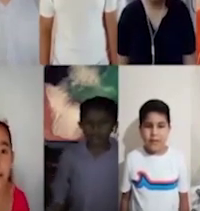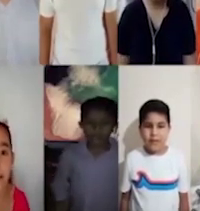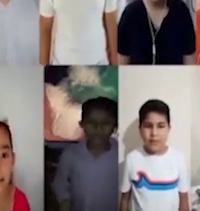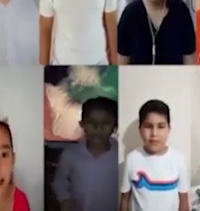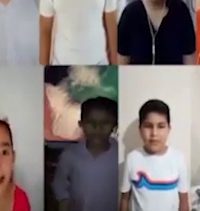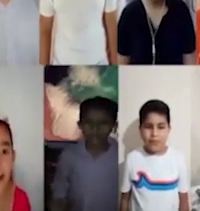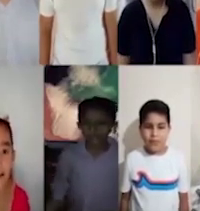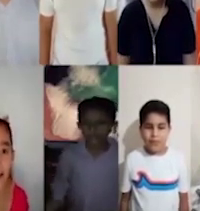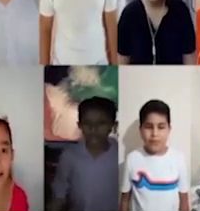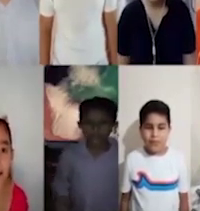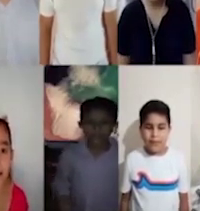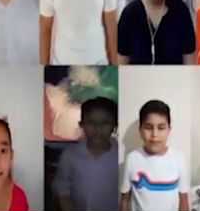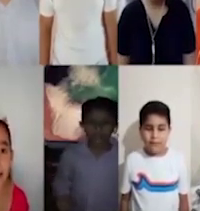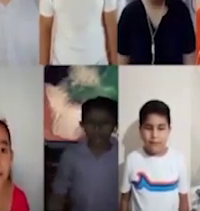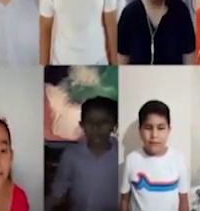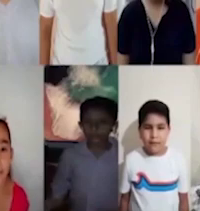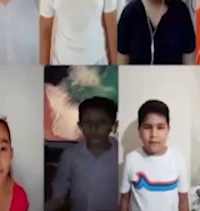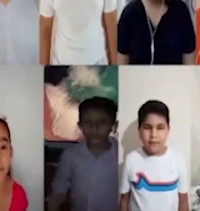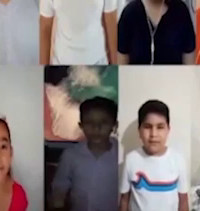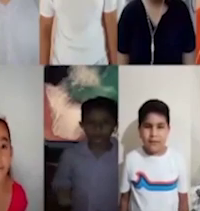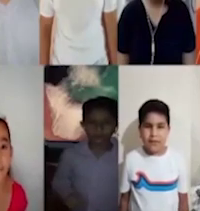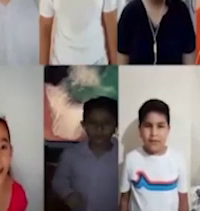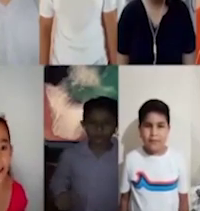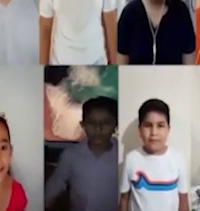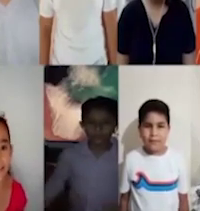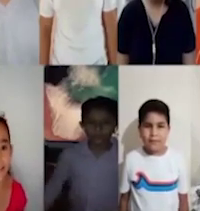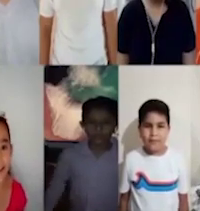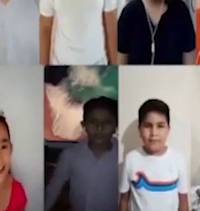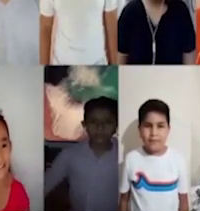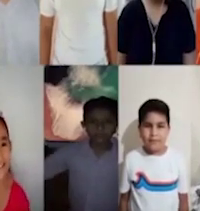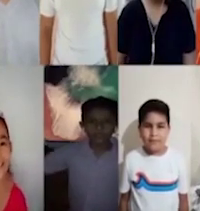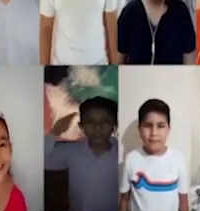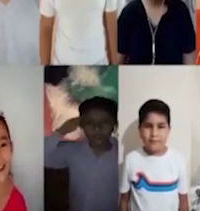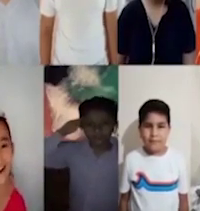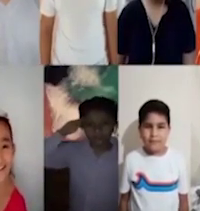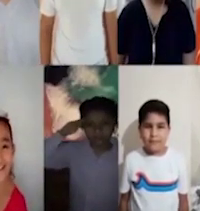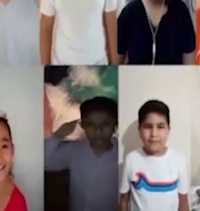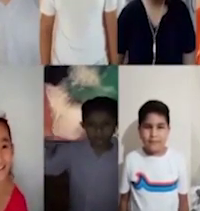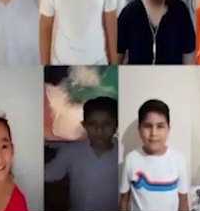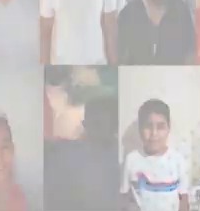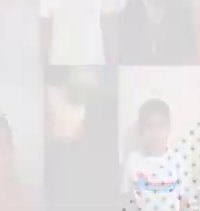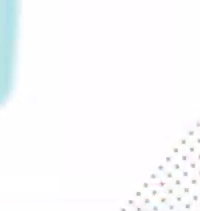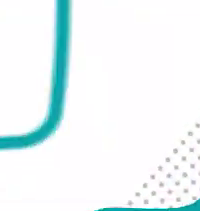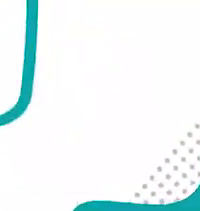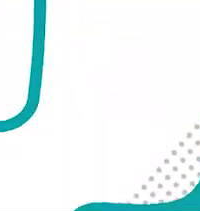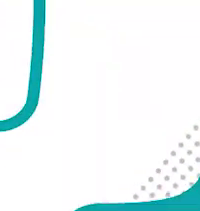es su carita le grita cucurumbe ¡Sí, señor!